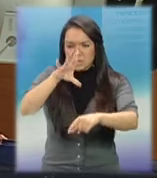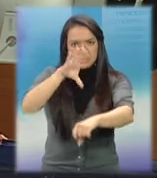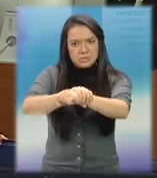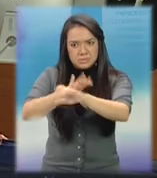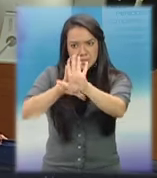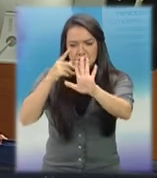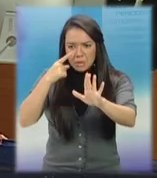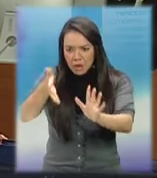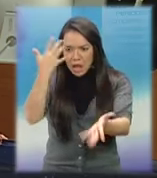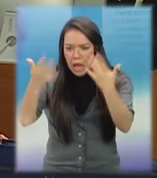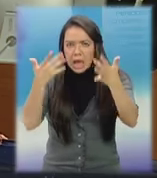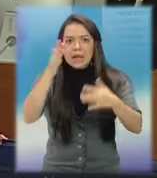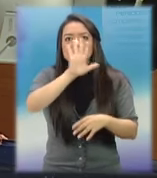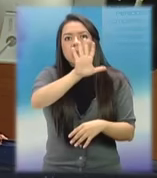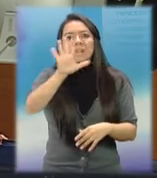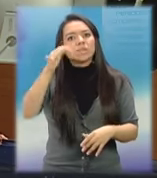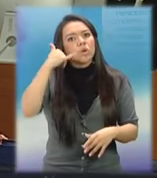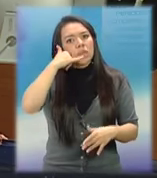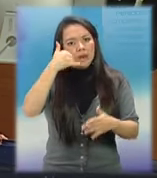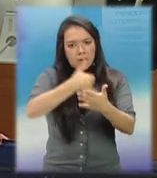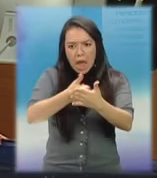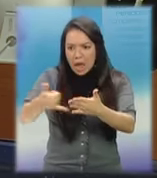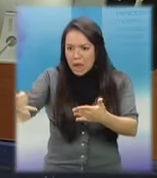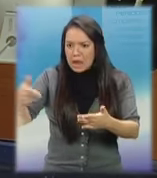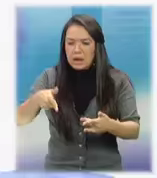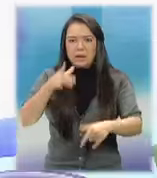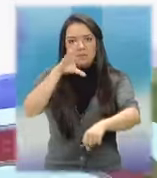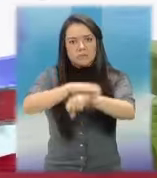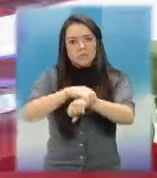casos que abordamos en el siguiente resumen de sucesos.